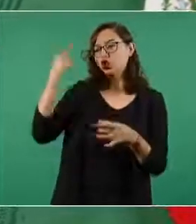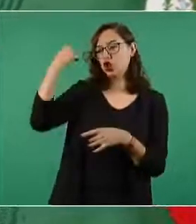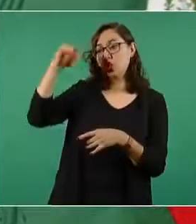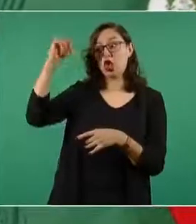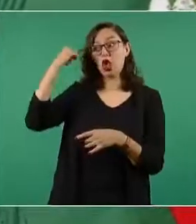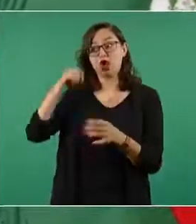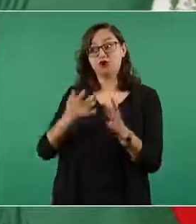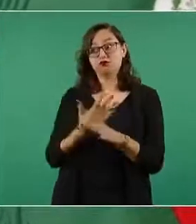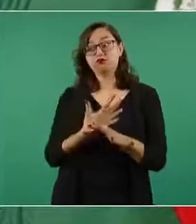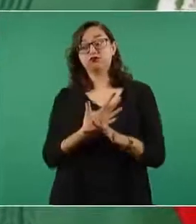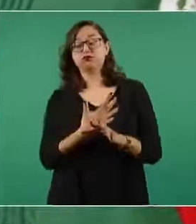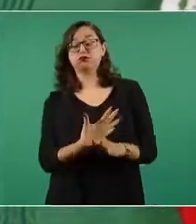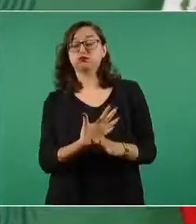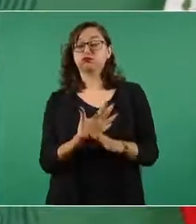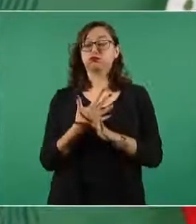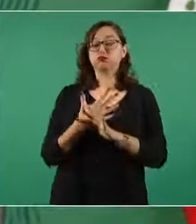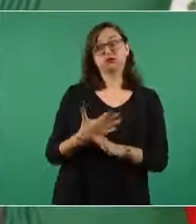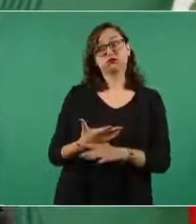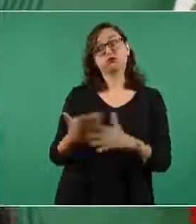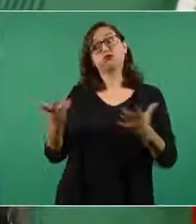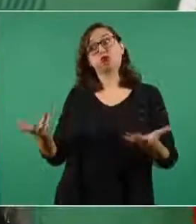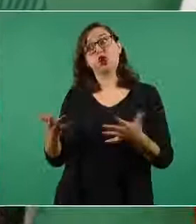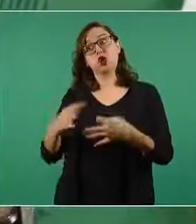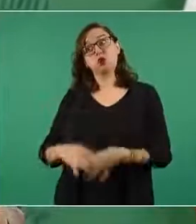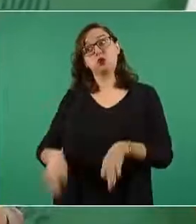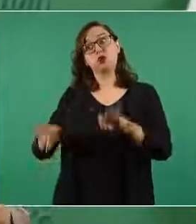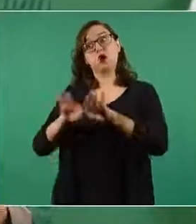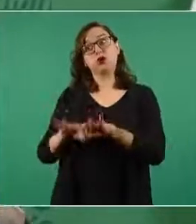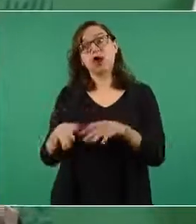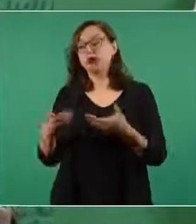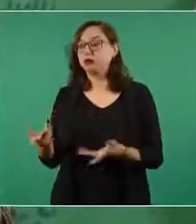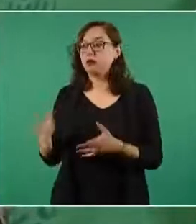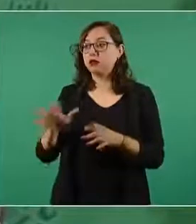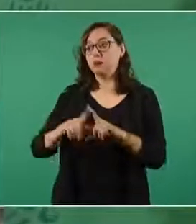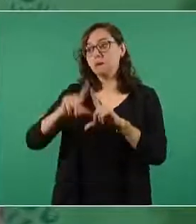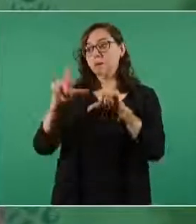de que era importante la privatización,